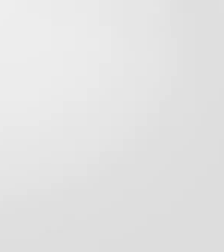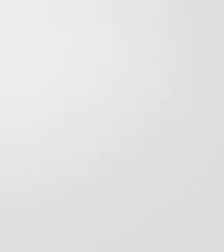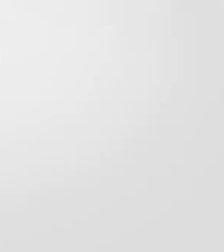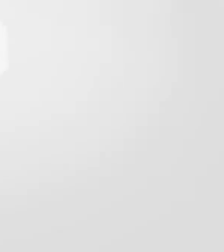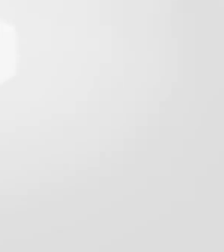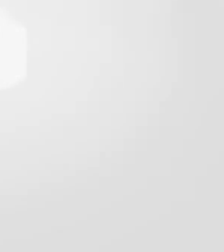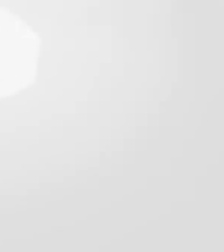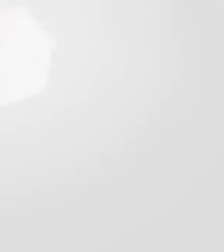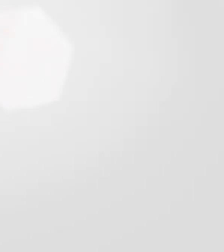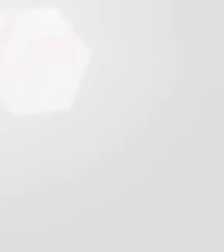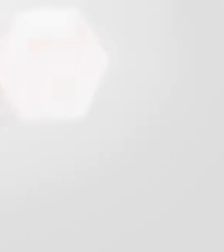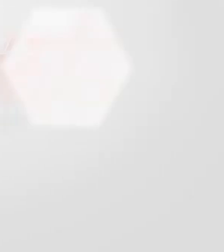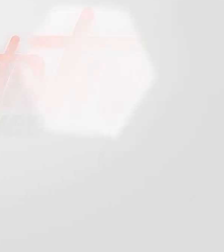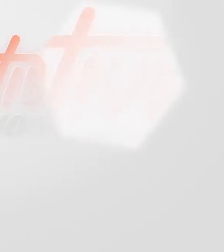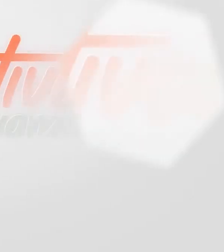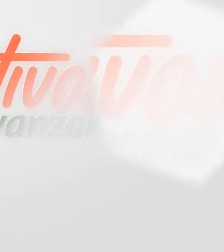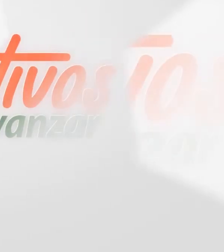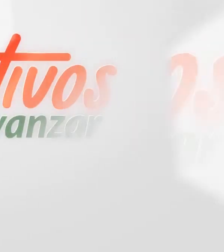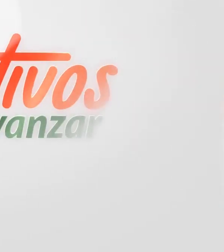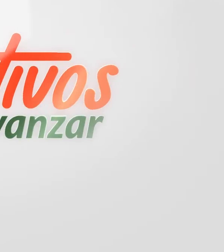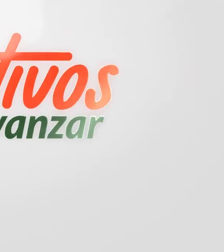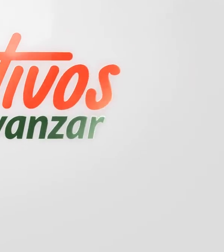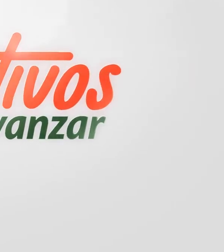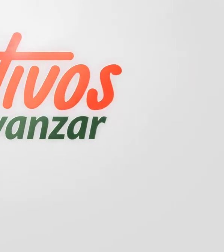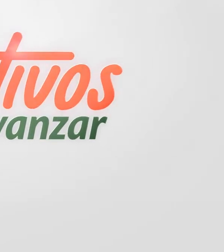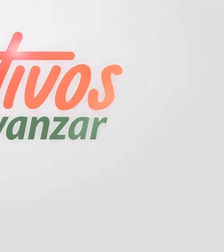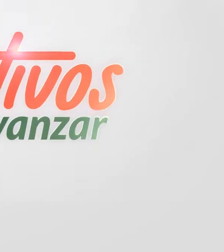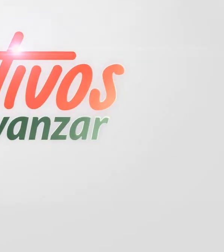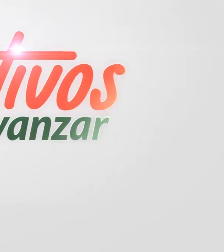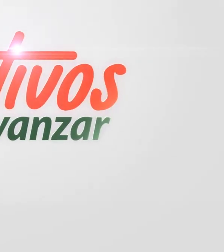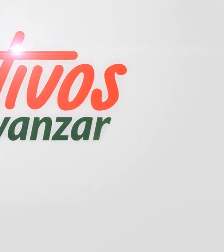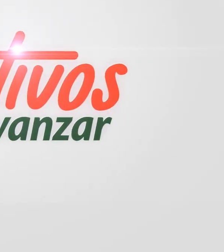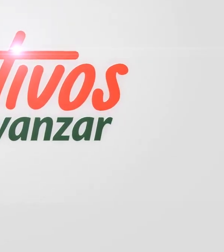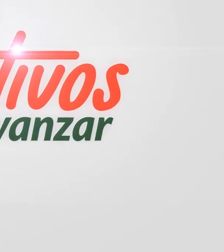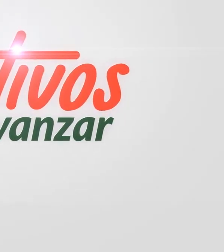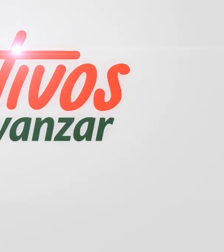Cauca, 42 motivos para avanzar